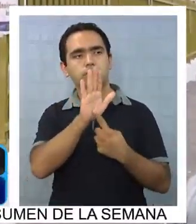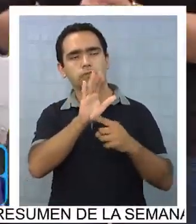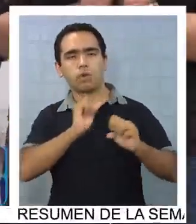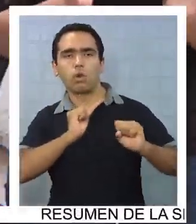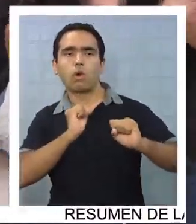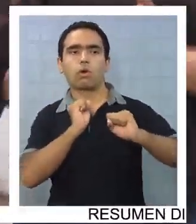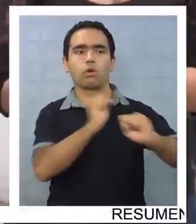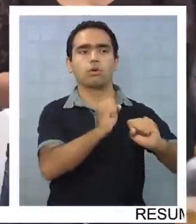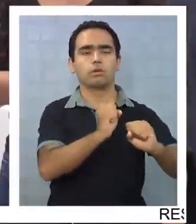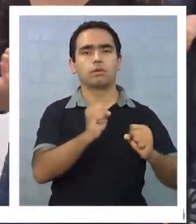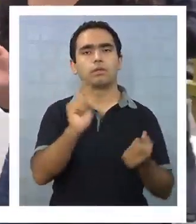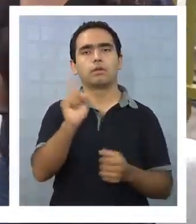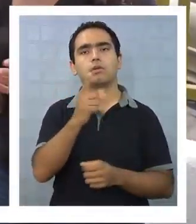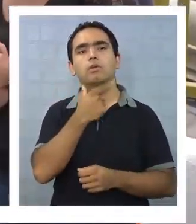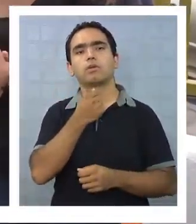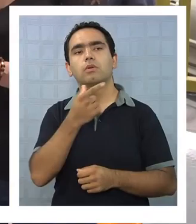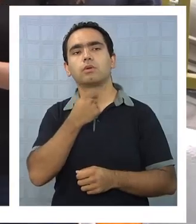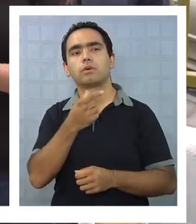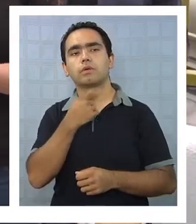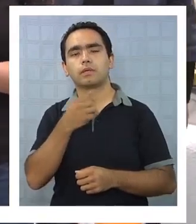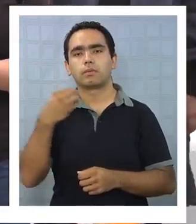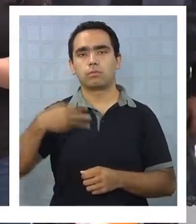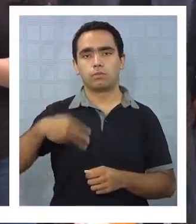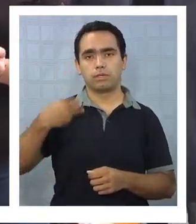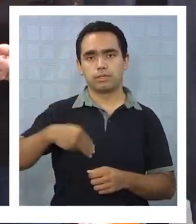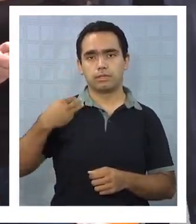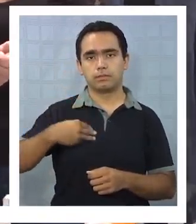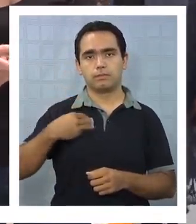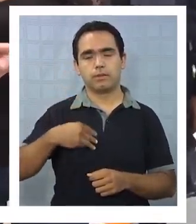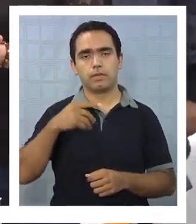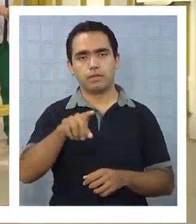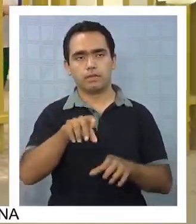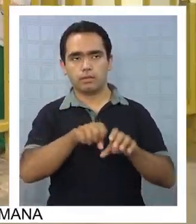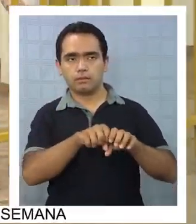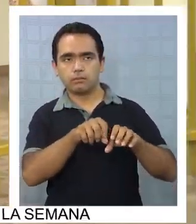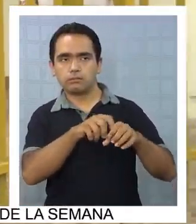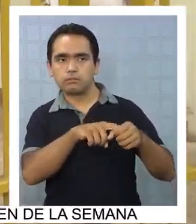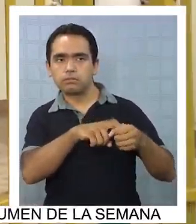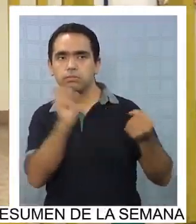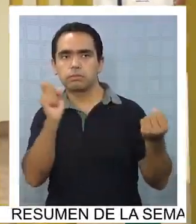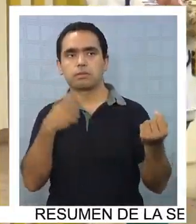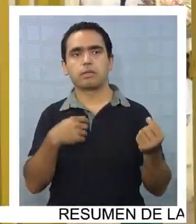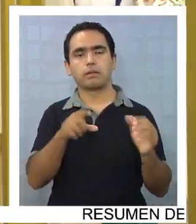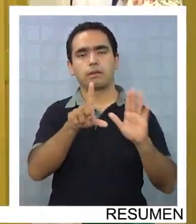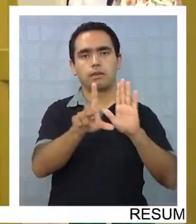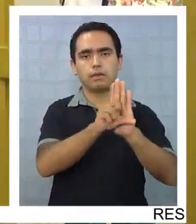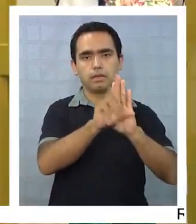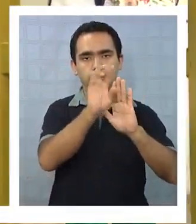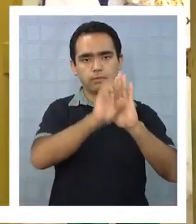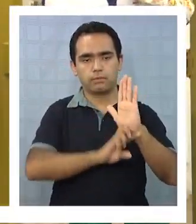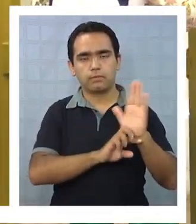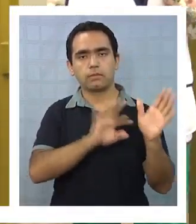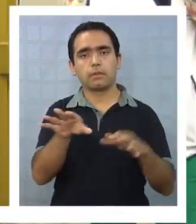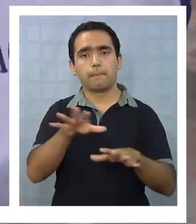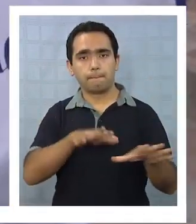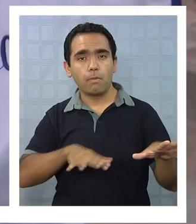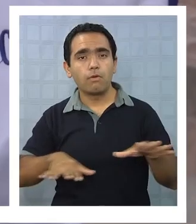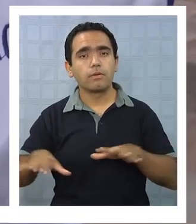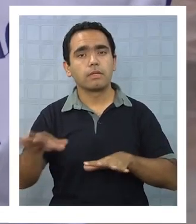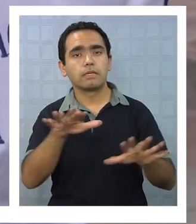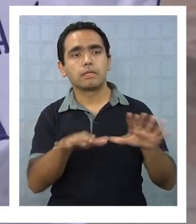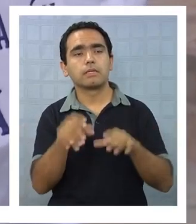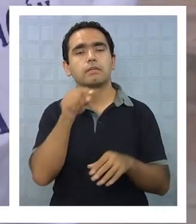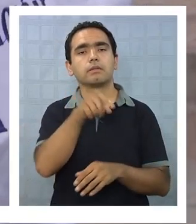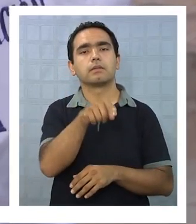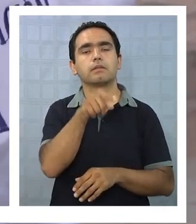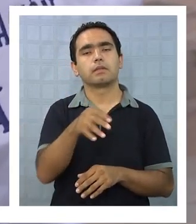a la desmunicipalización que propone el proyecto de ley de reforma educacional. La movilización se llevó a